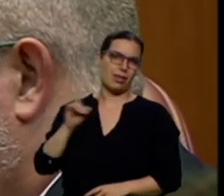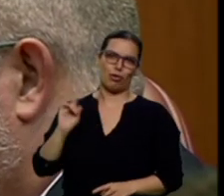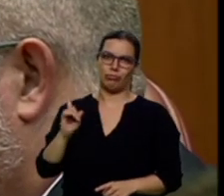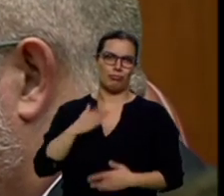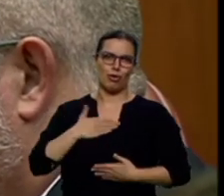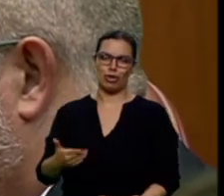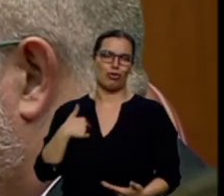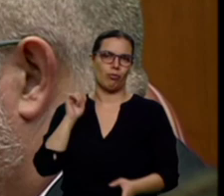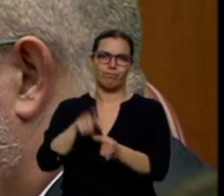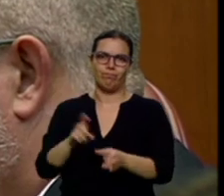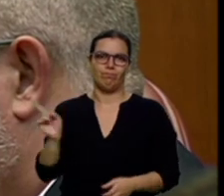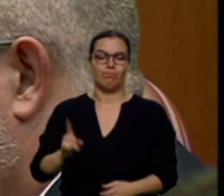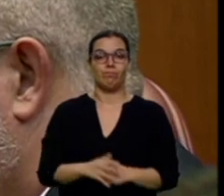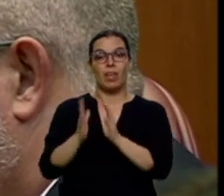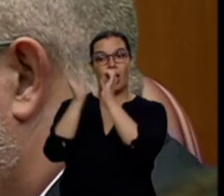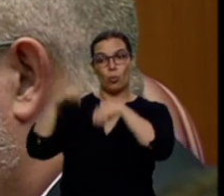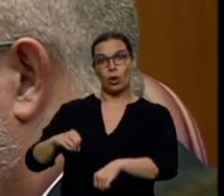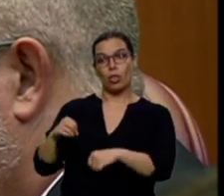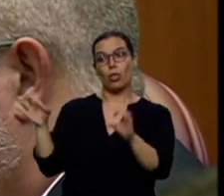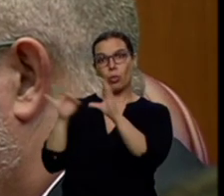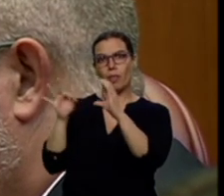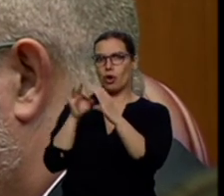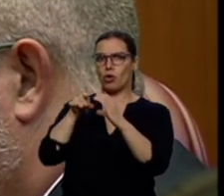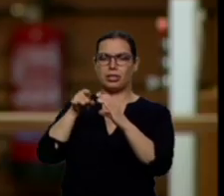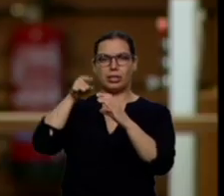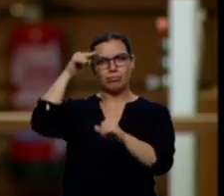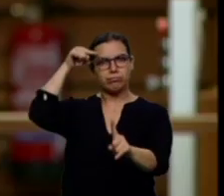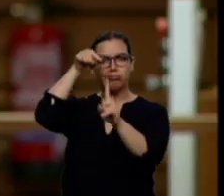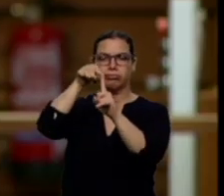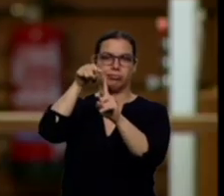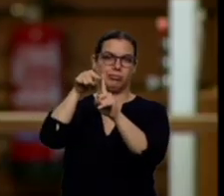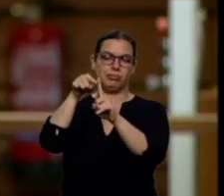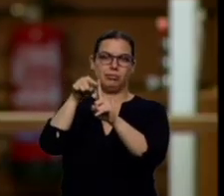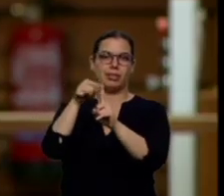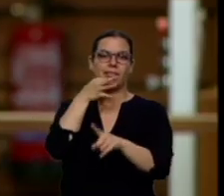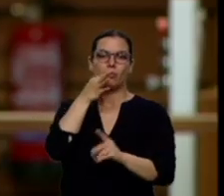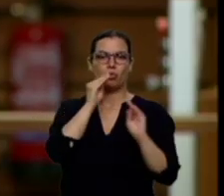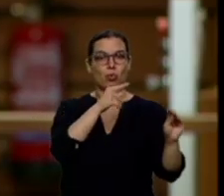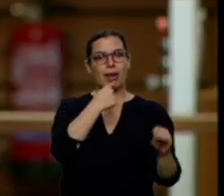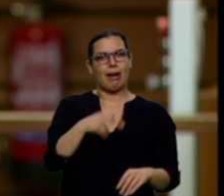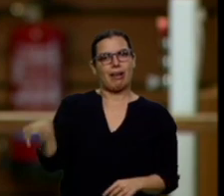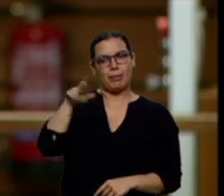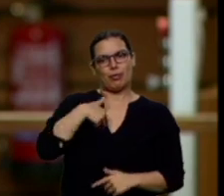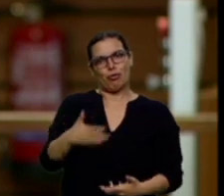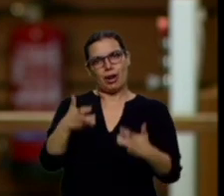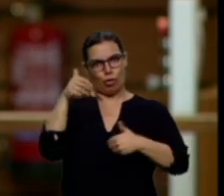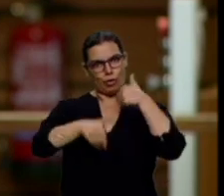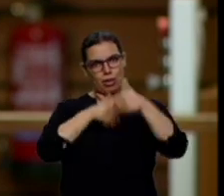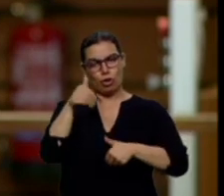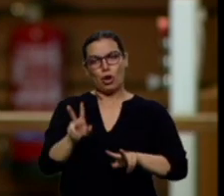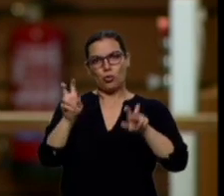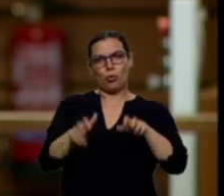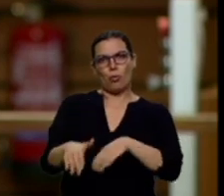acuerdo con Ciudadanos ha sido eje central en el discurso del socialista que insiste en que ha ganado las elecciones y que el nuevo gobierno se ha limitado a